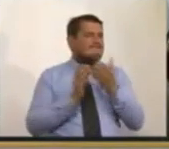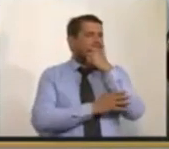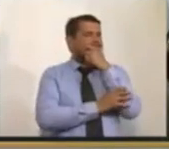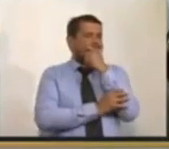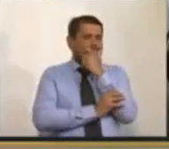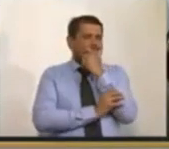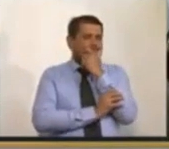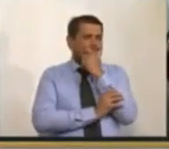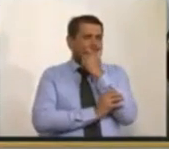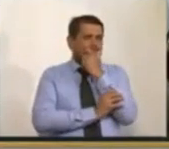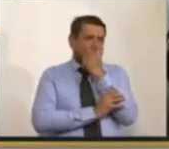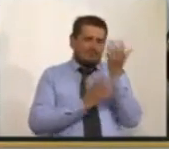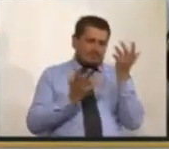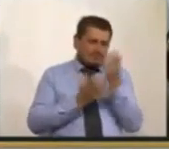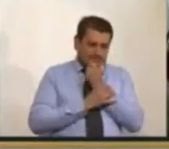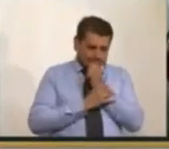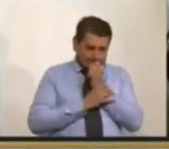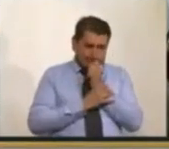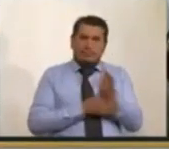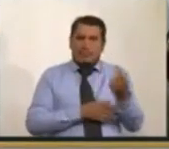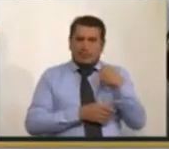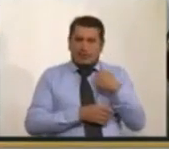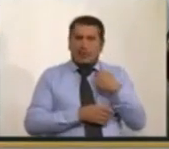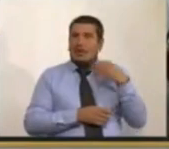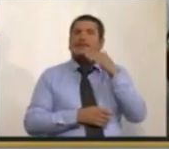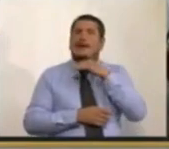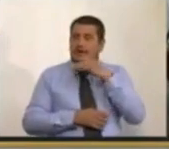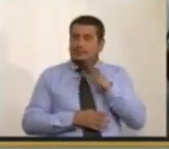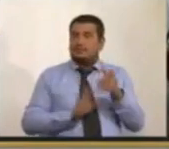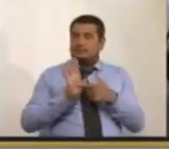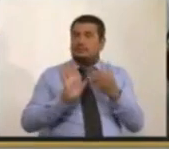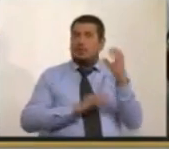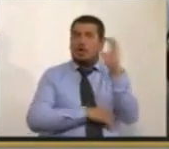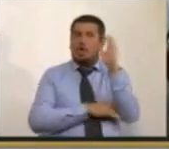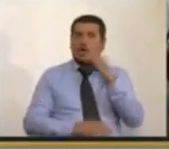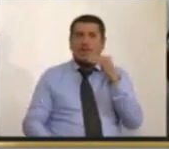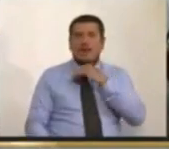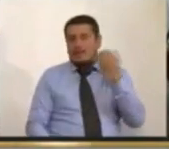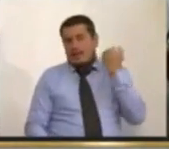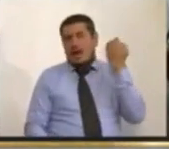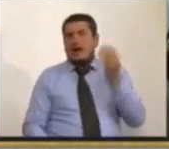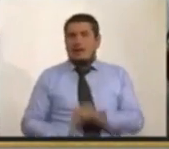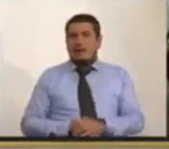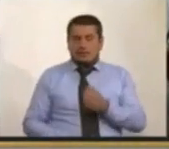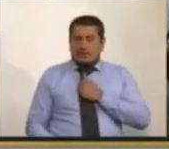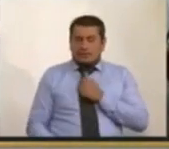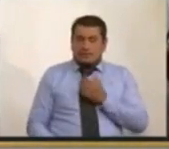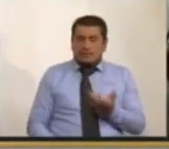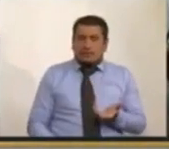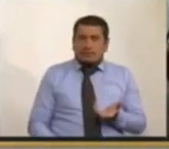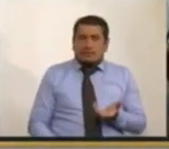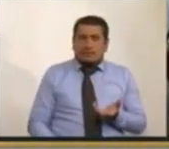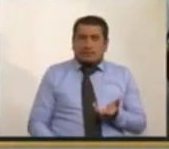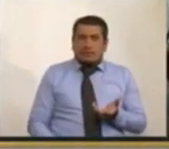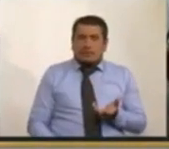Hombre, nos traicionó y traicionó al país, al ministro. Yo mismo, en una